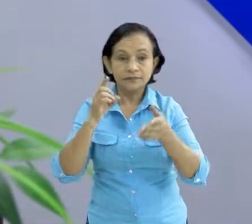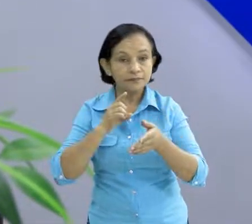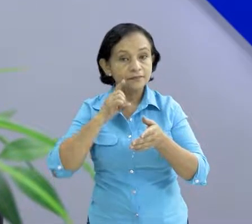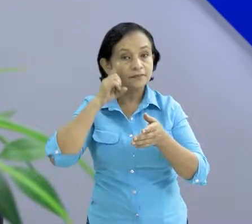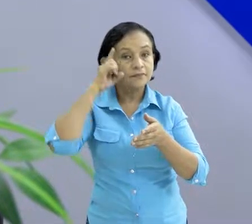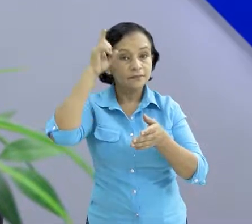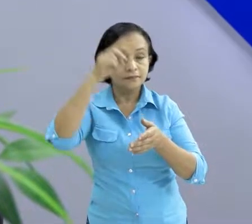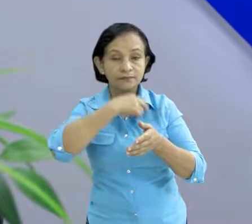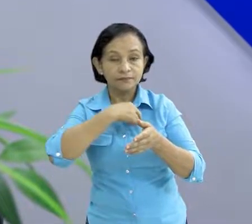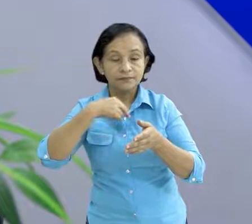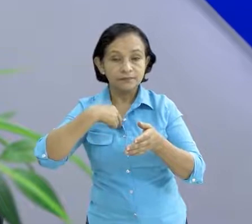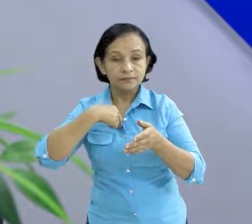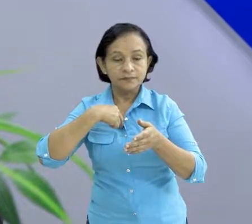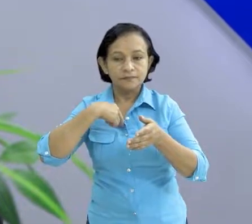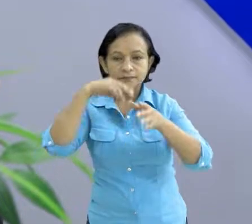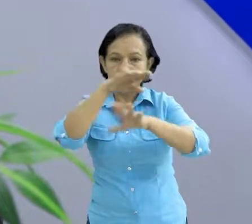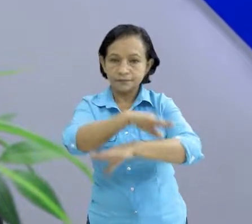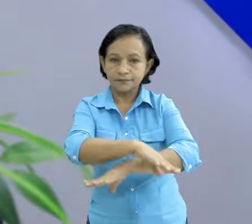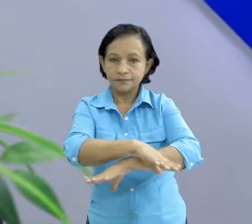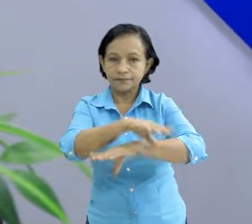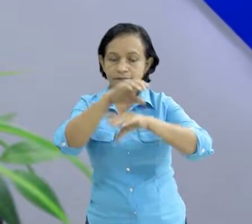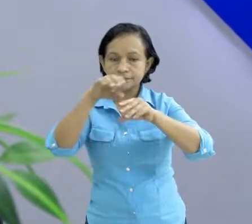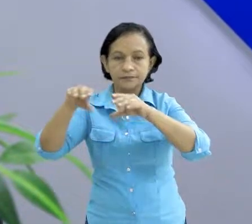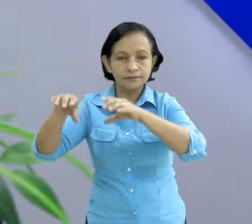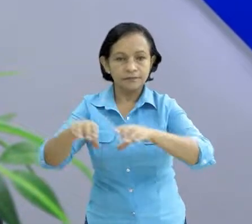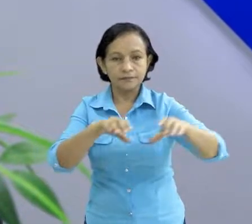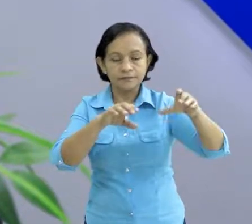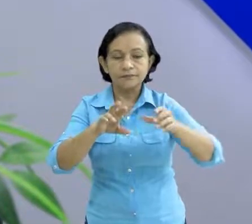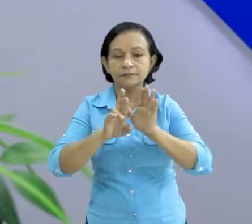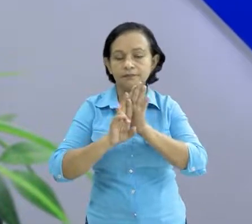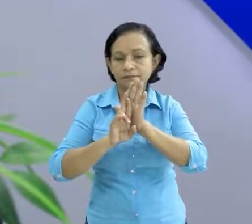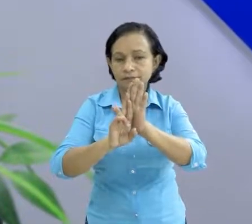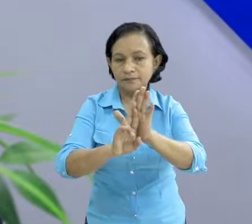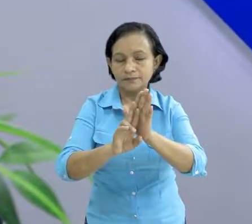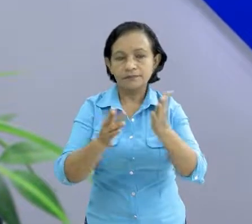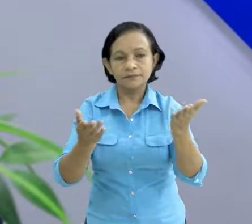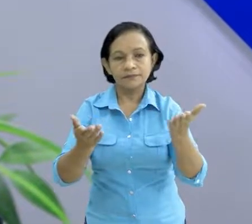del puesto de mando de Ginoteca en su activación para la respuesta.